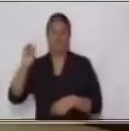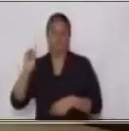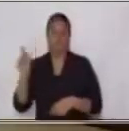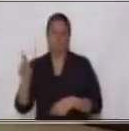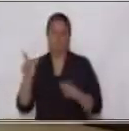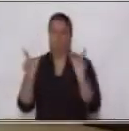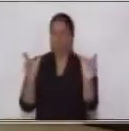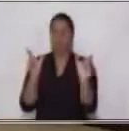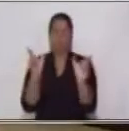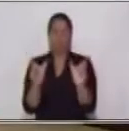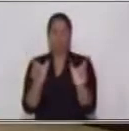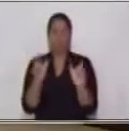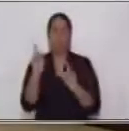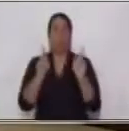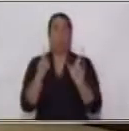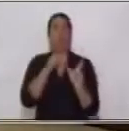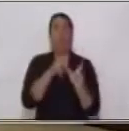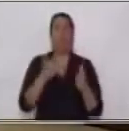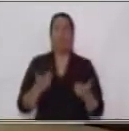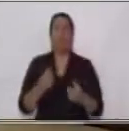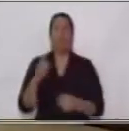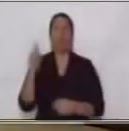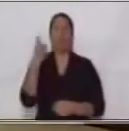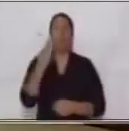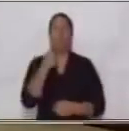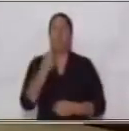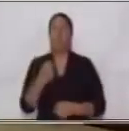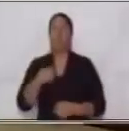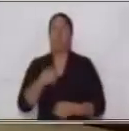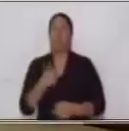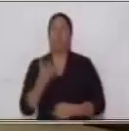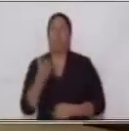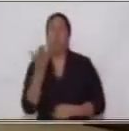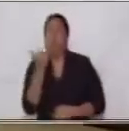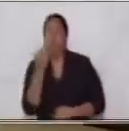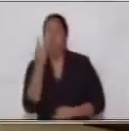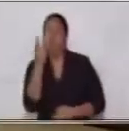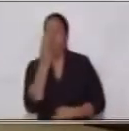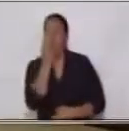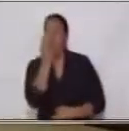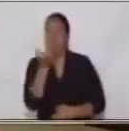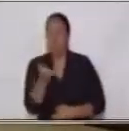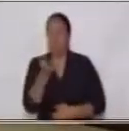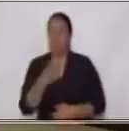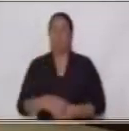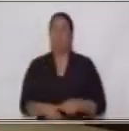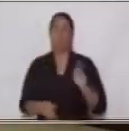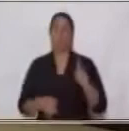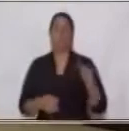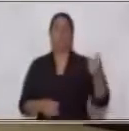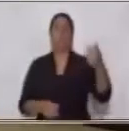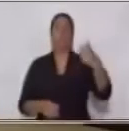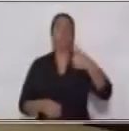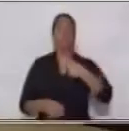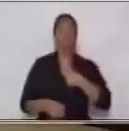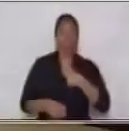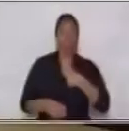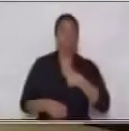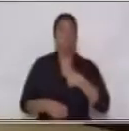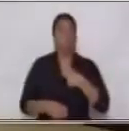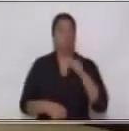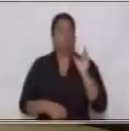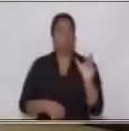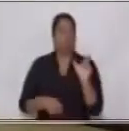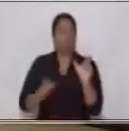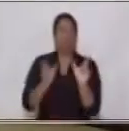Muy bien, yo y como una manzana corresponde al predicado. ¿Sí?